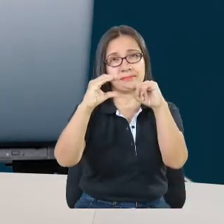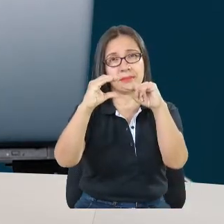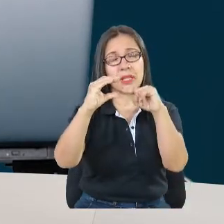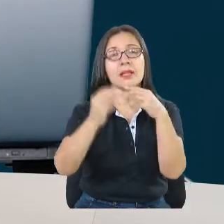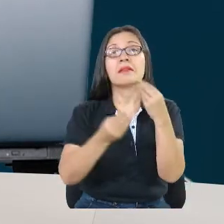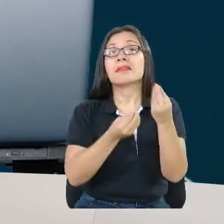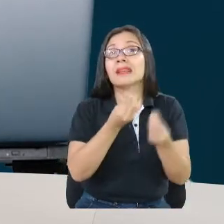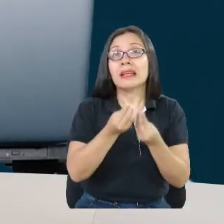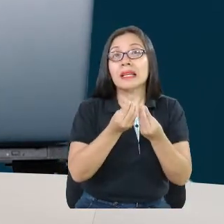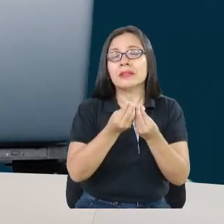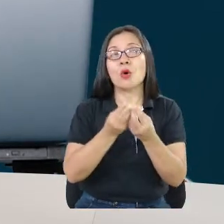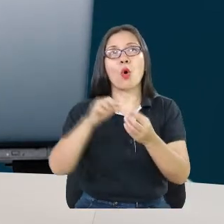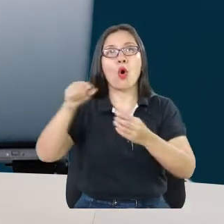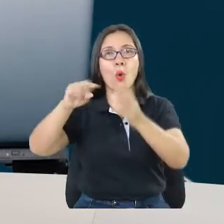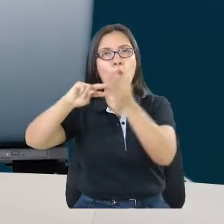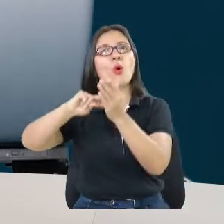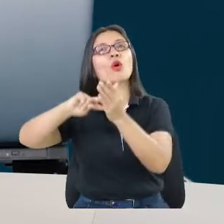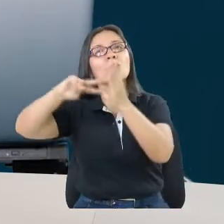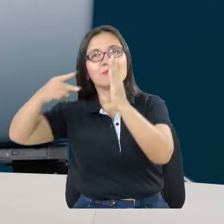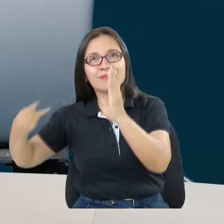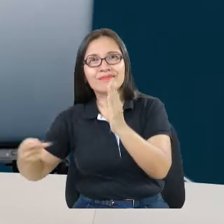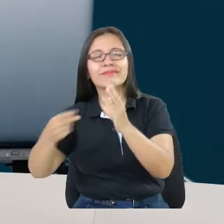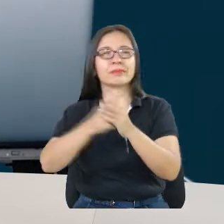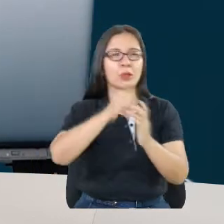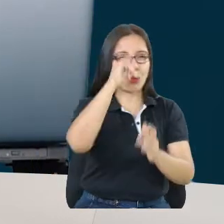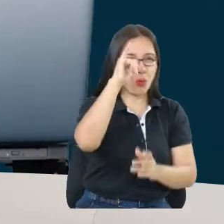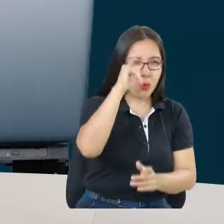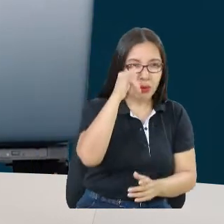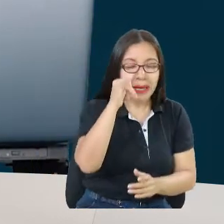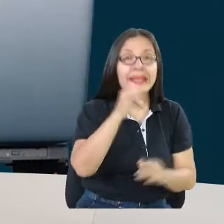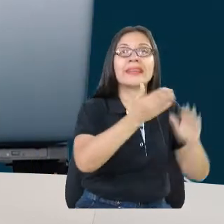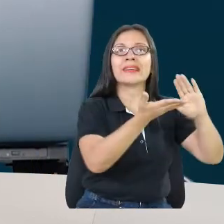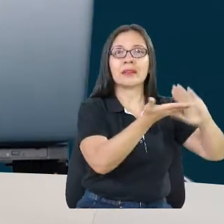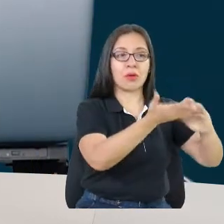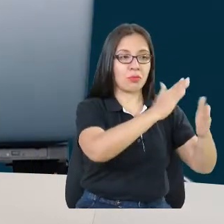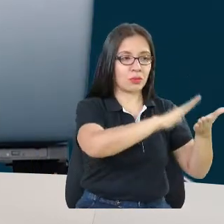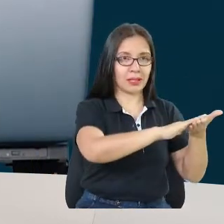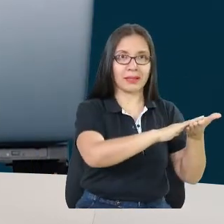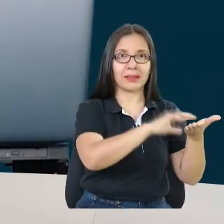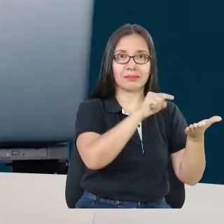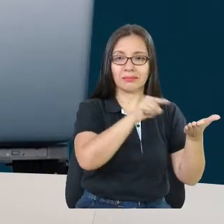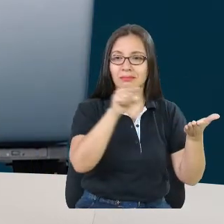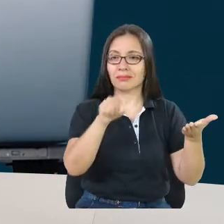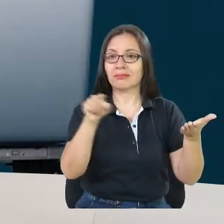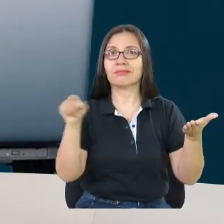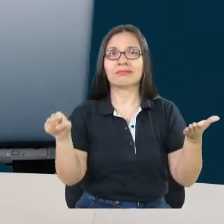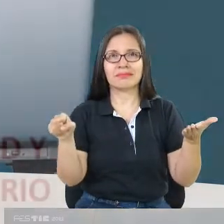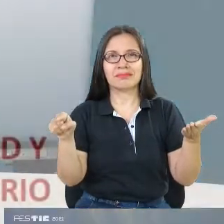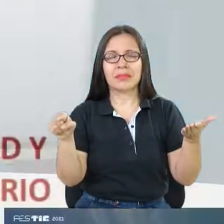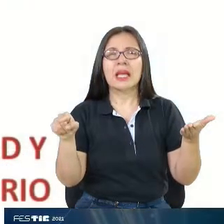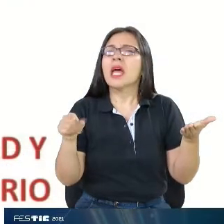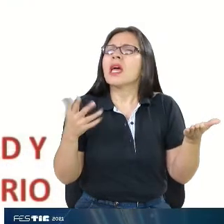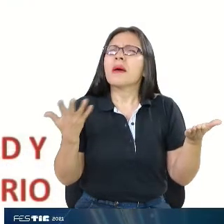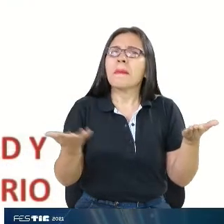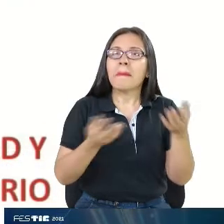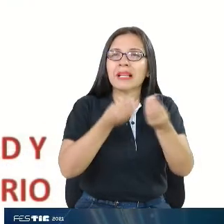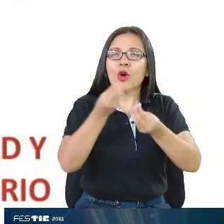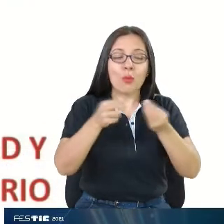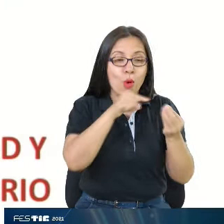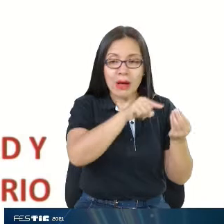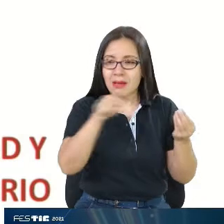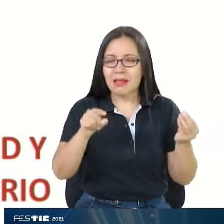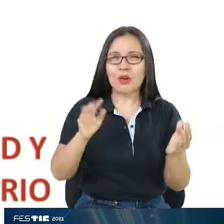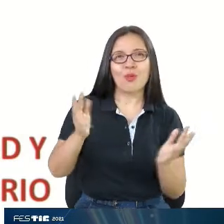tecnológicas como científicas y comunitarias. Lo que buscamos con el proyecto es que esto funciona como un engranaje,